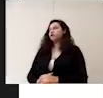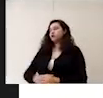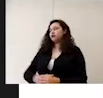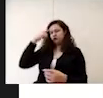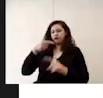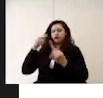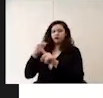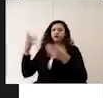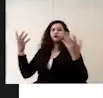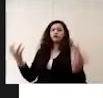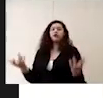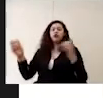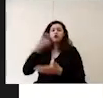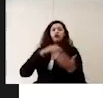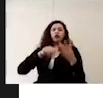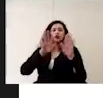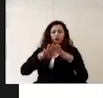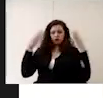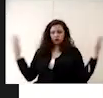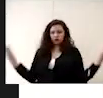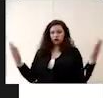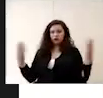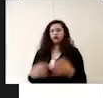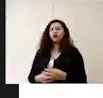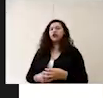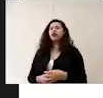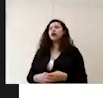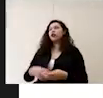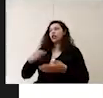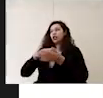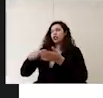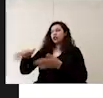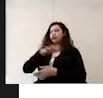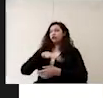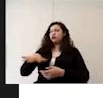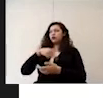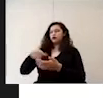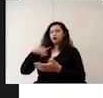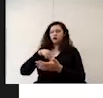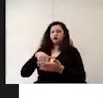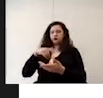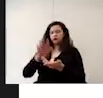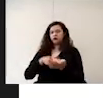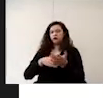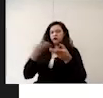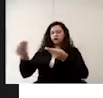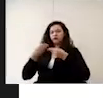o bien en un lugar abierto y limpiar constantemente las zonas de recepción de documentos